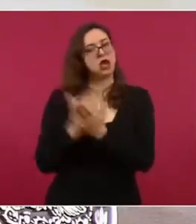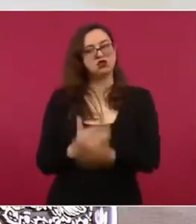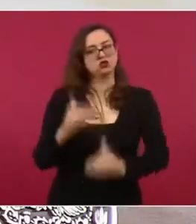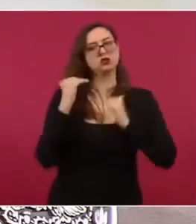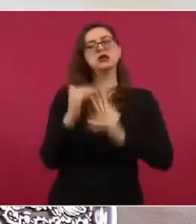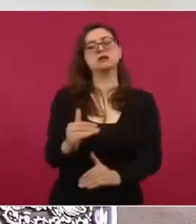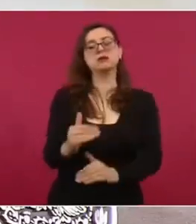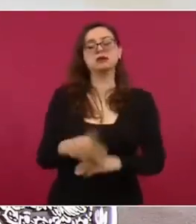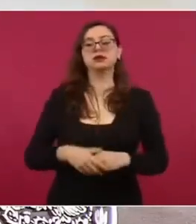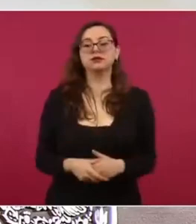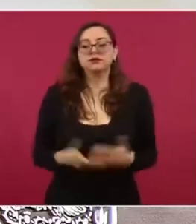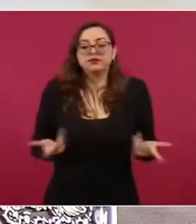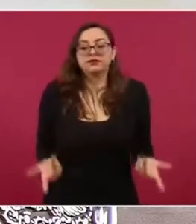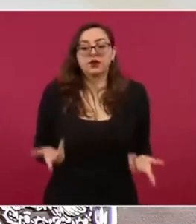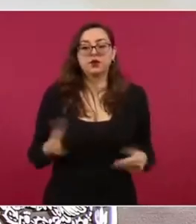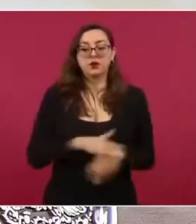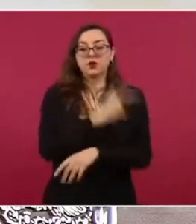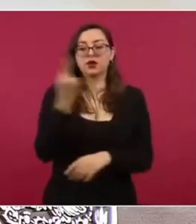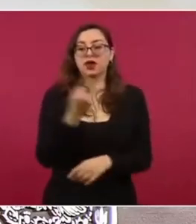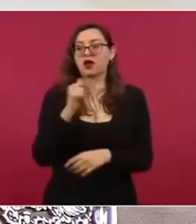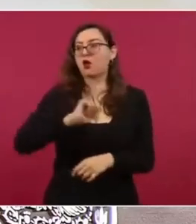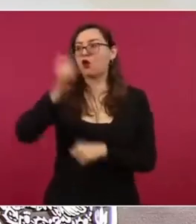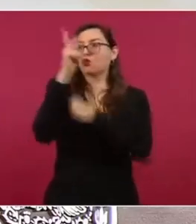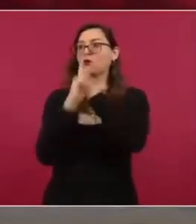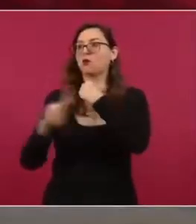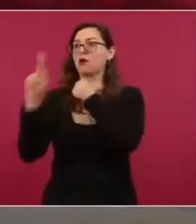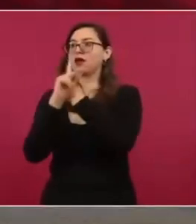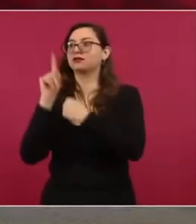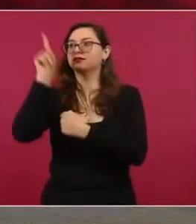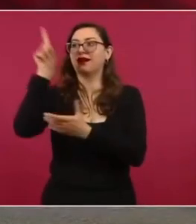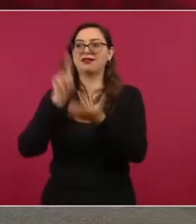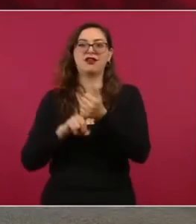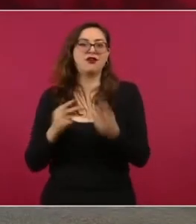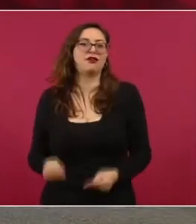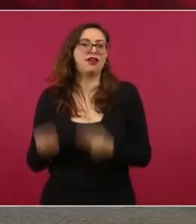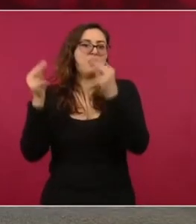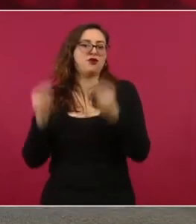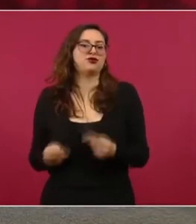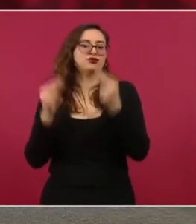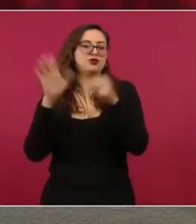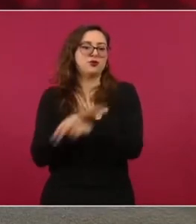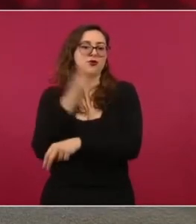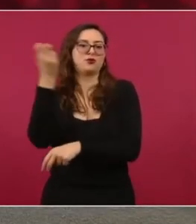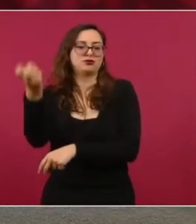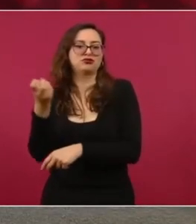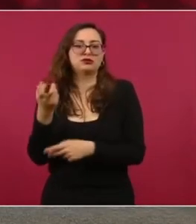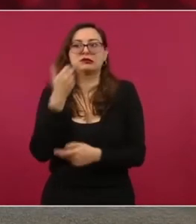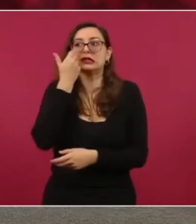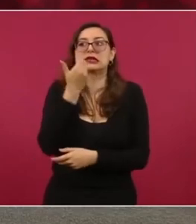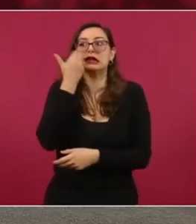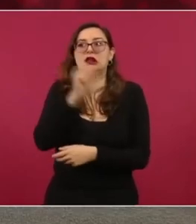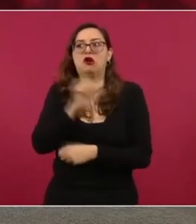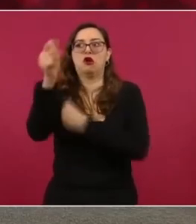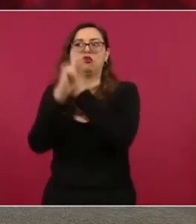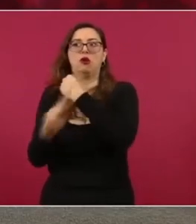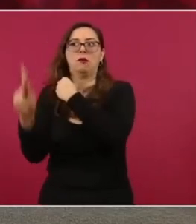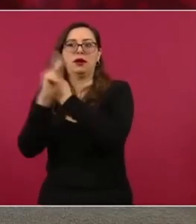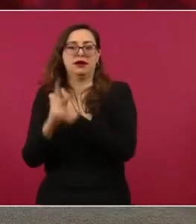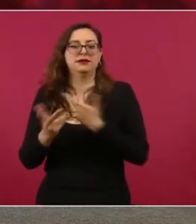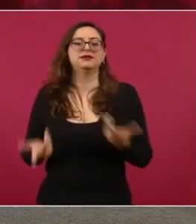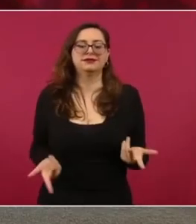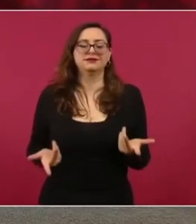Porque aparte en los extranjeros está el negocio, no en los mexicanos, o cuando hacen una compra-venta de un jugador, pues